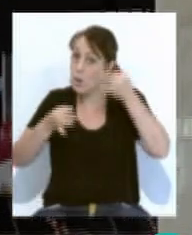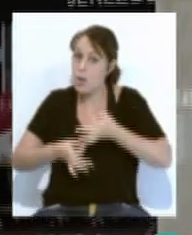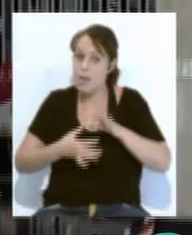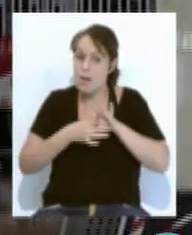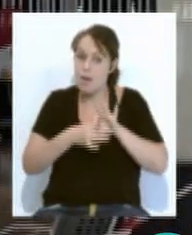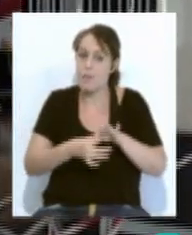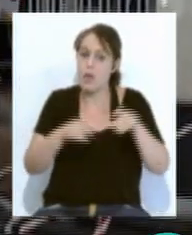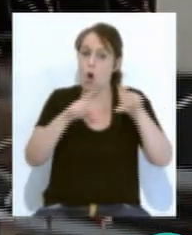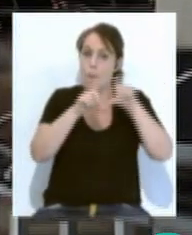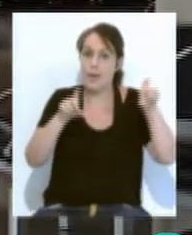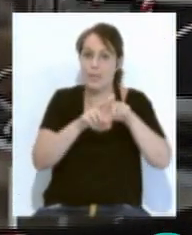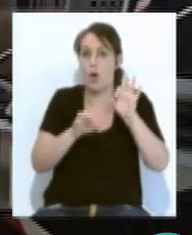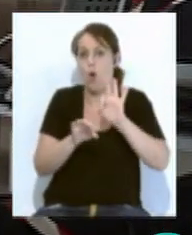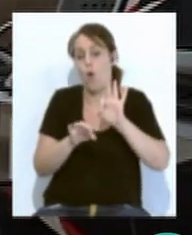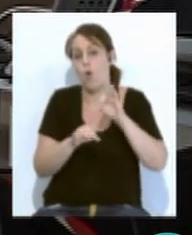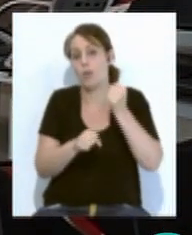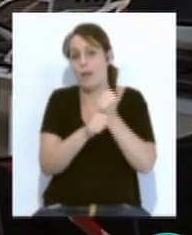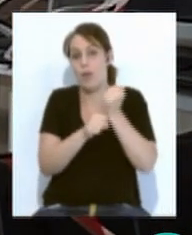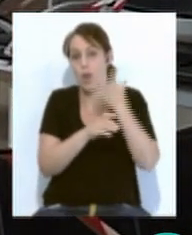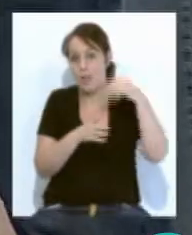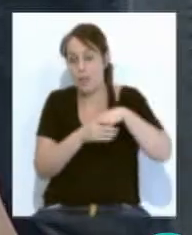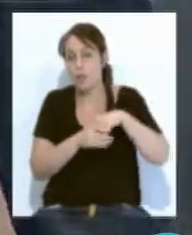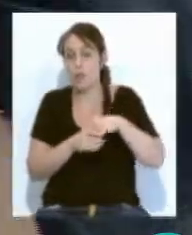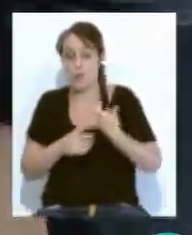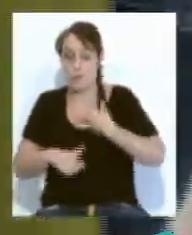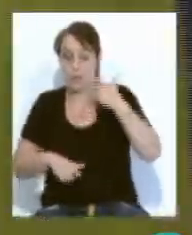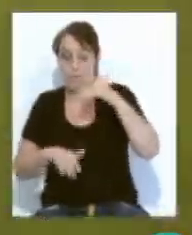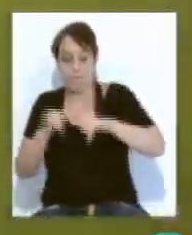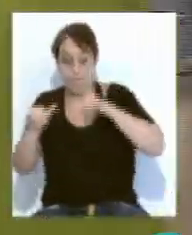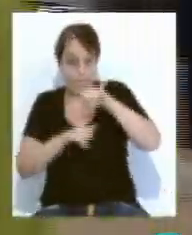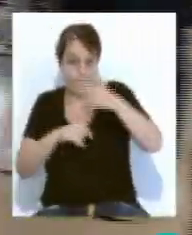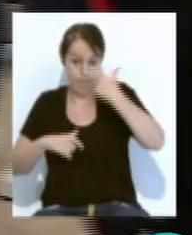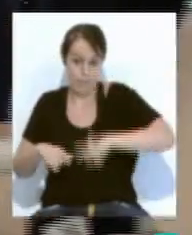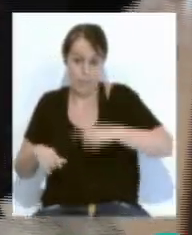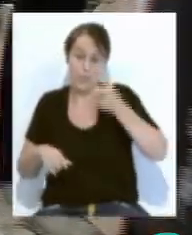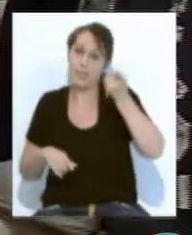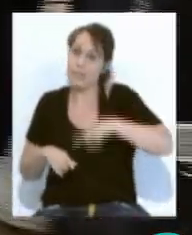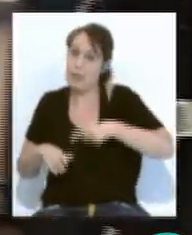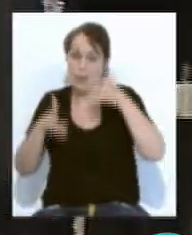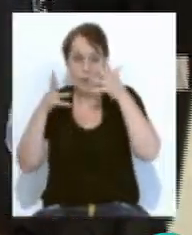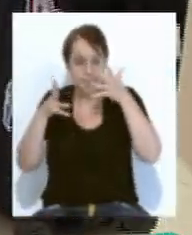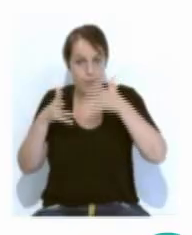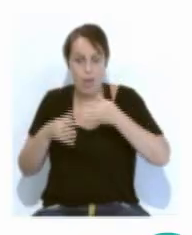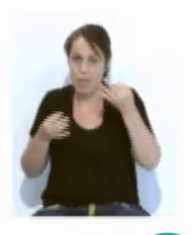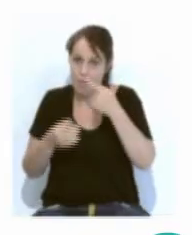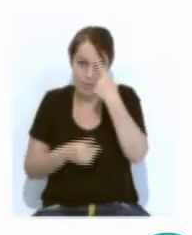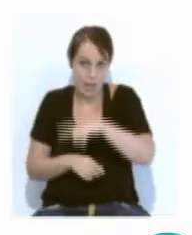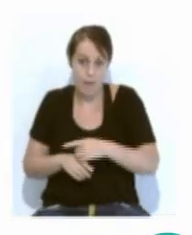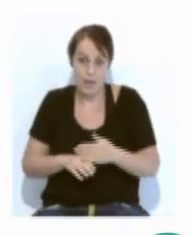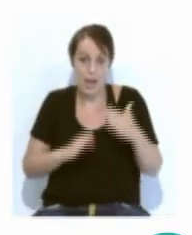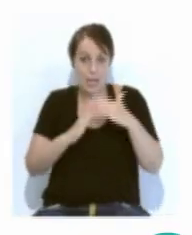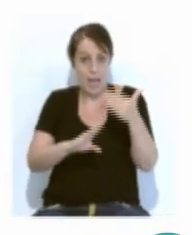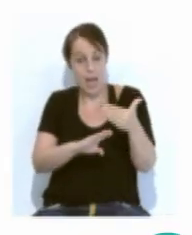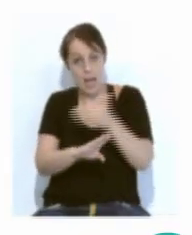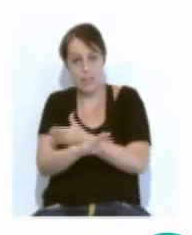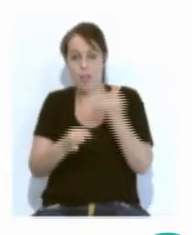compañías y operadores aeroportuarios. Los viajeros deben tener en cuenta varias recomendaciones. Antes de salir de casa se